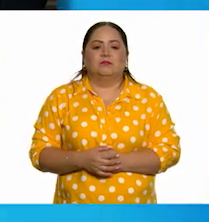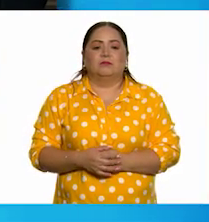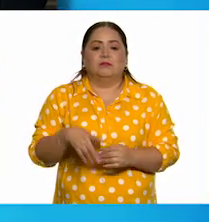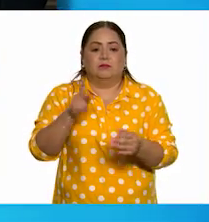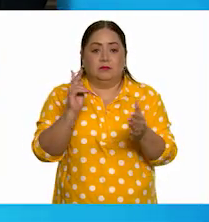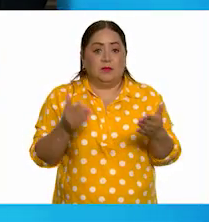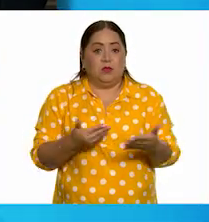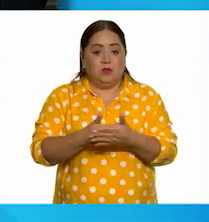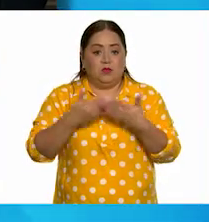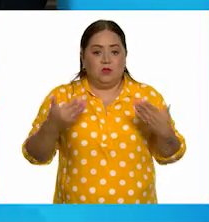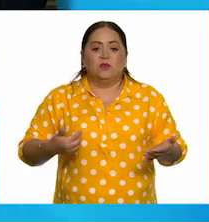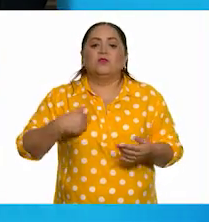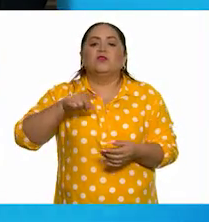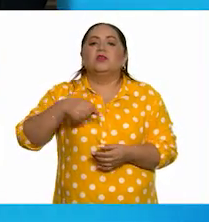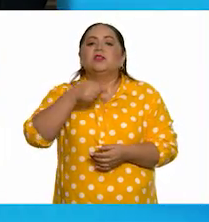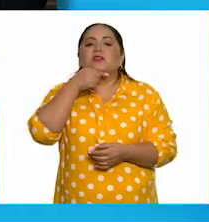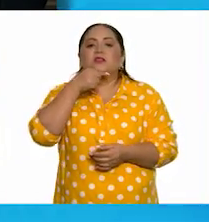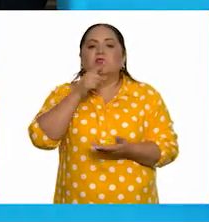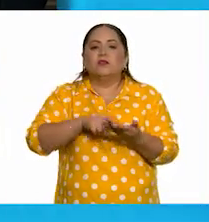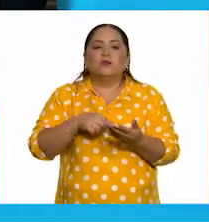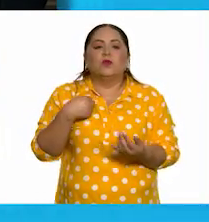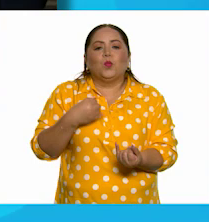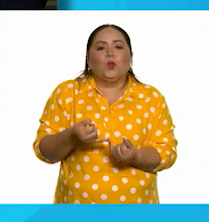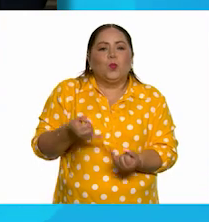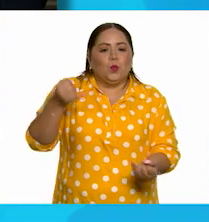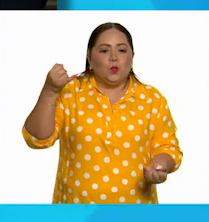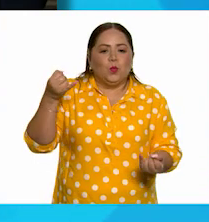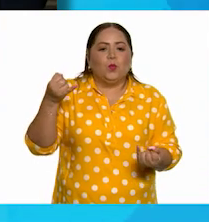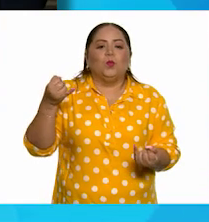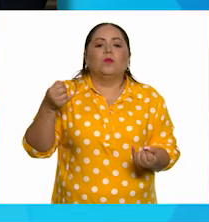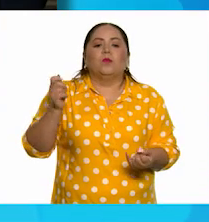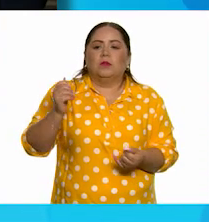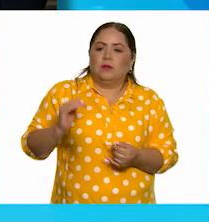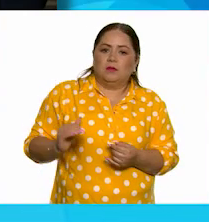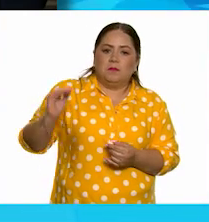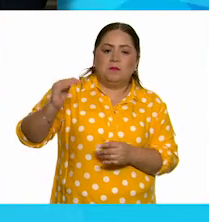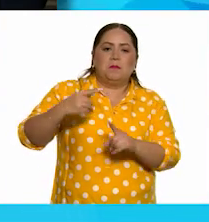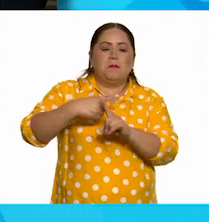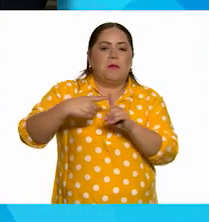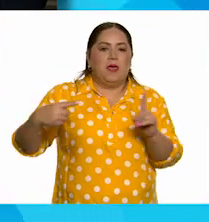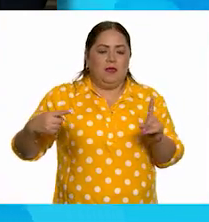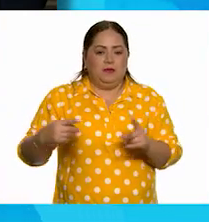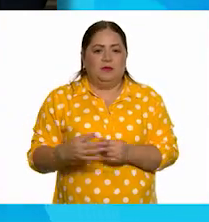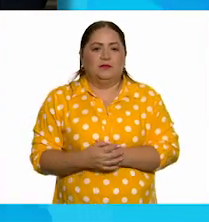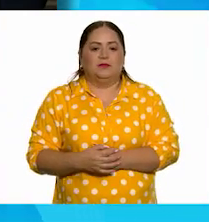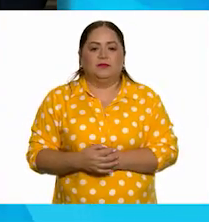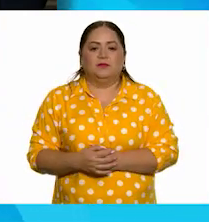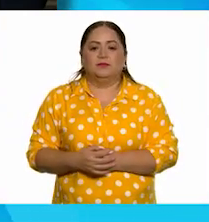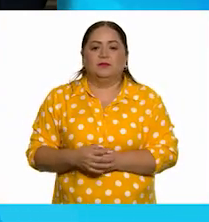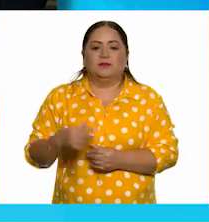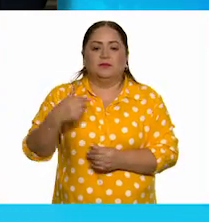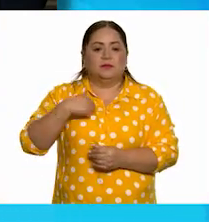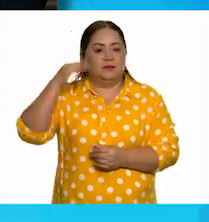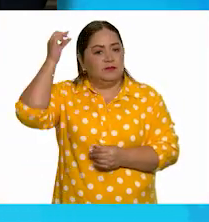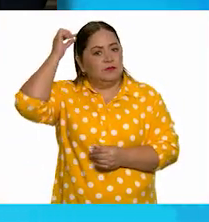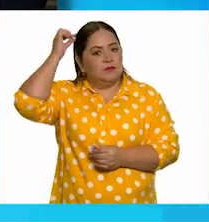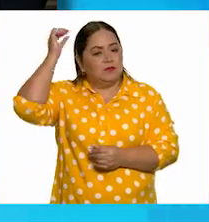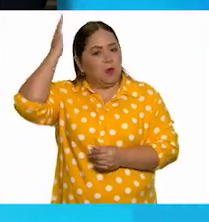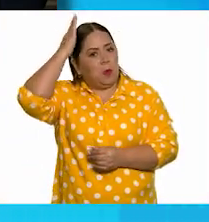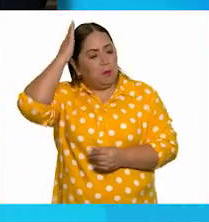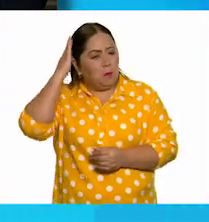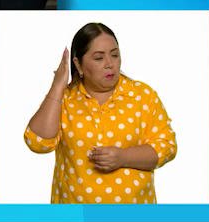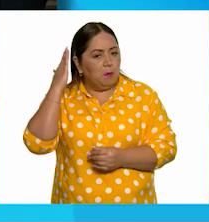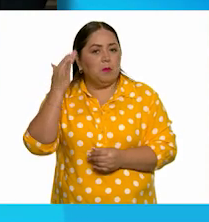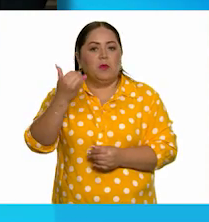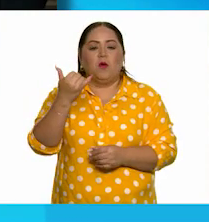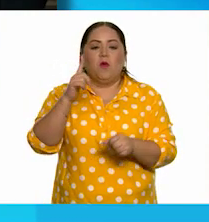Actualmente soy un niño de comprensión delgada y de estatura media. Mi cabello es lacio